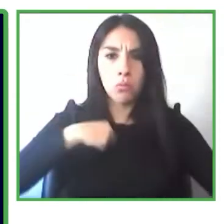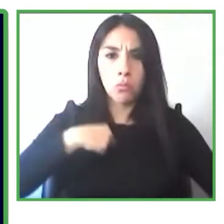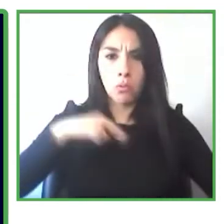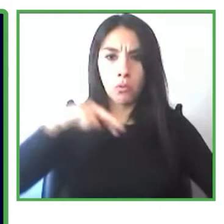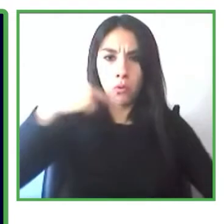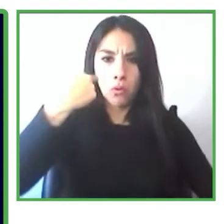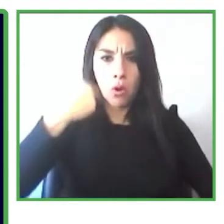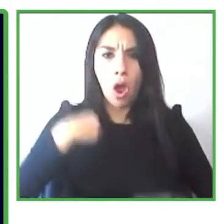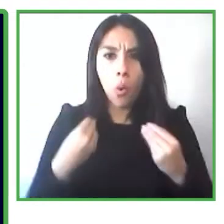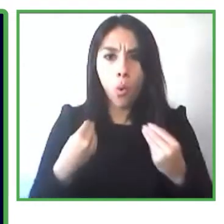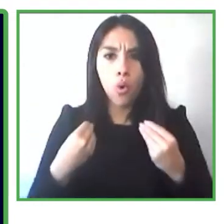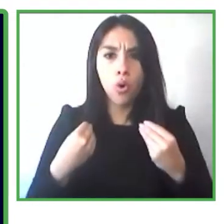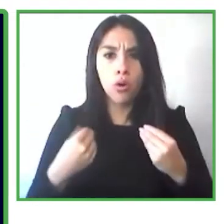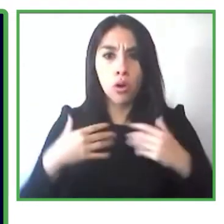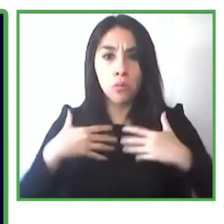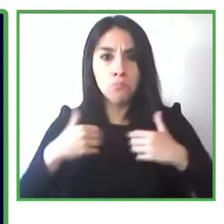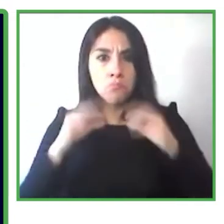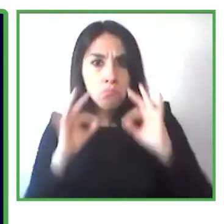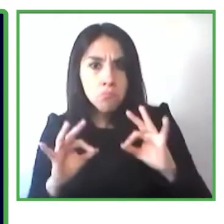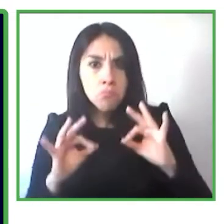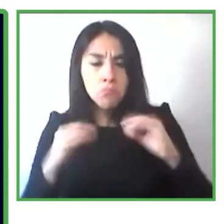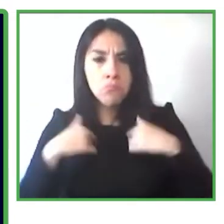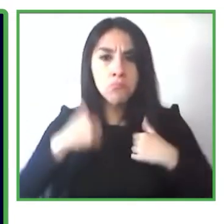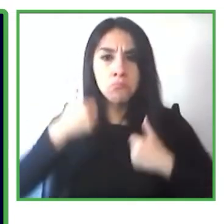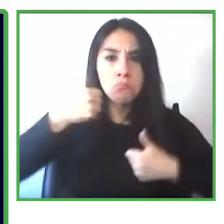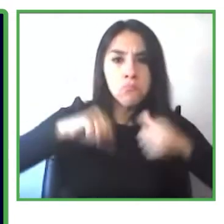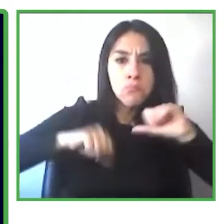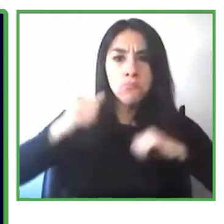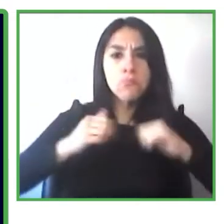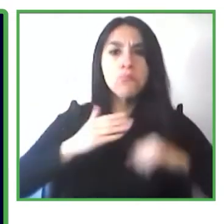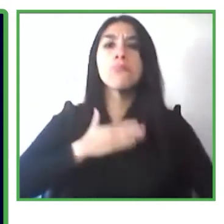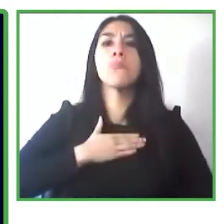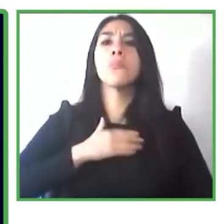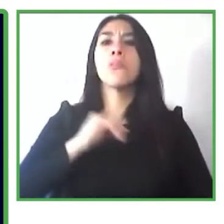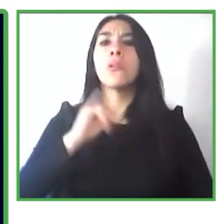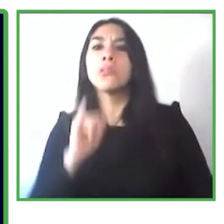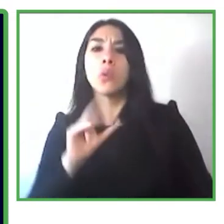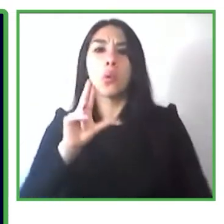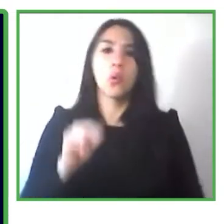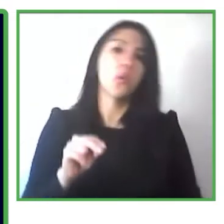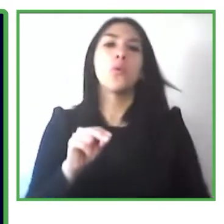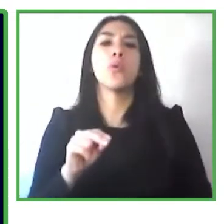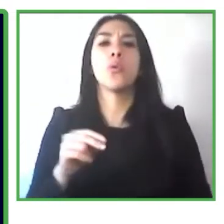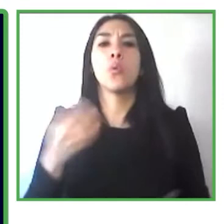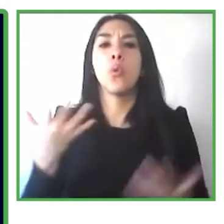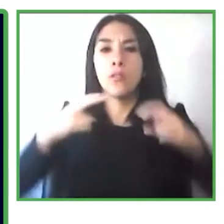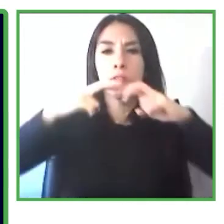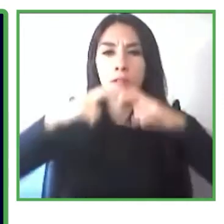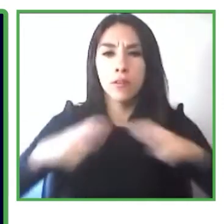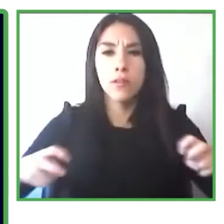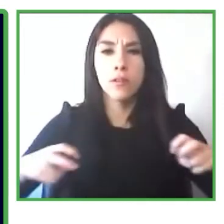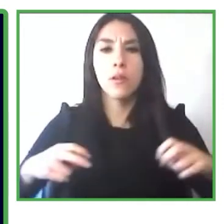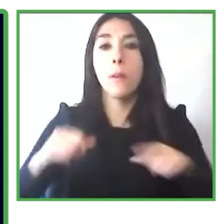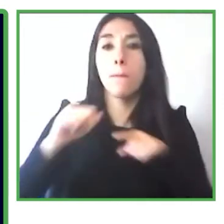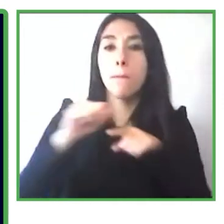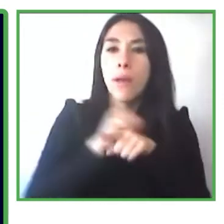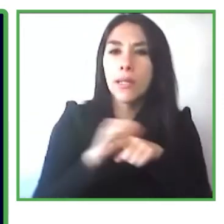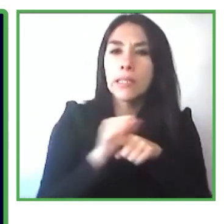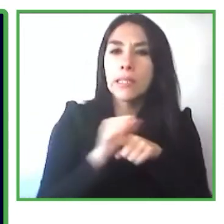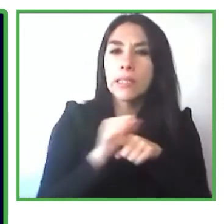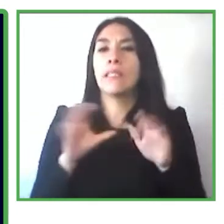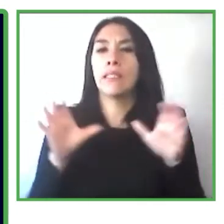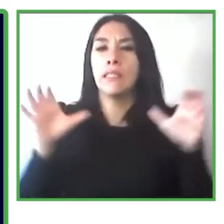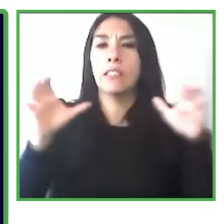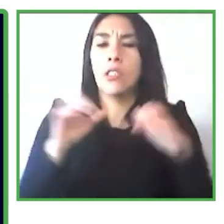verificación técnica y análisis de las buenas prácticas mediante un equipo especializado quienes ayudarán y determinarán el